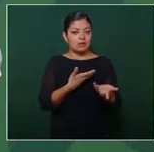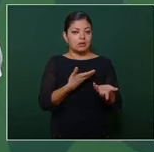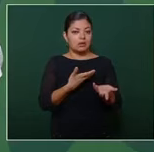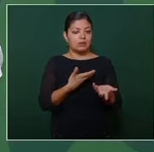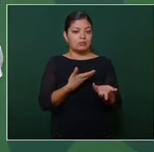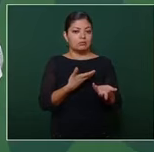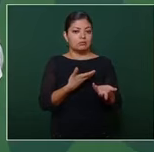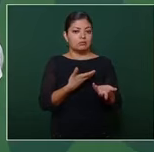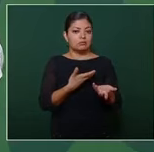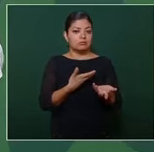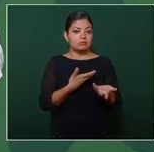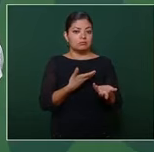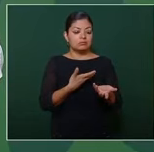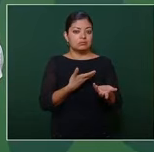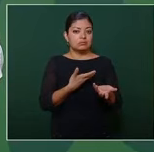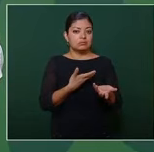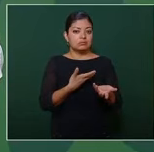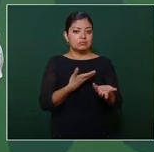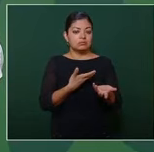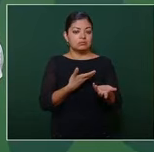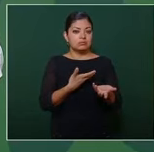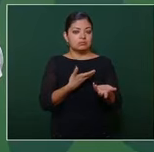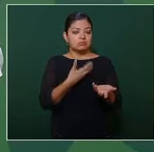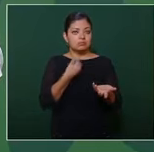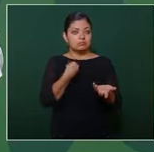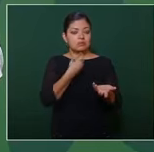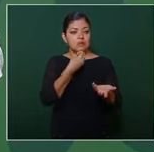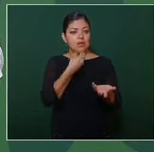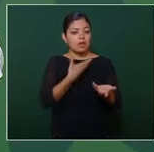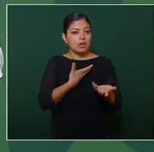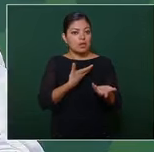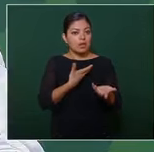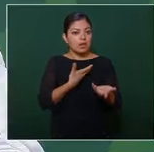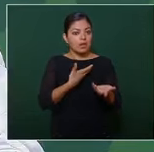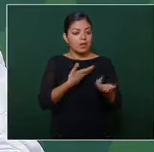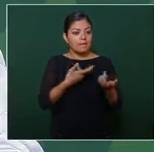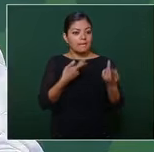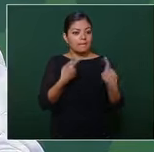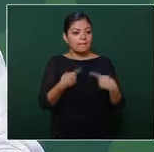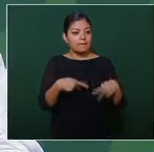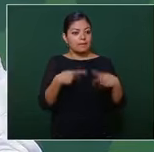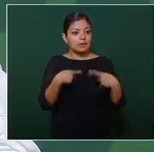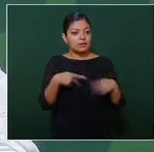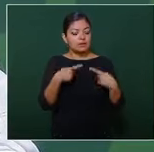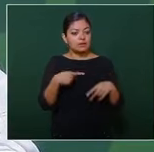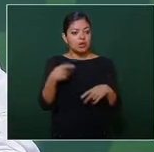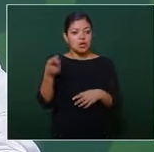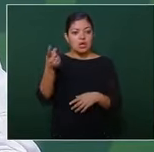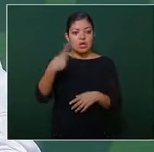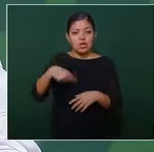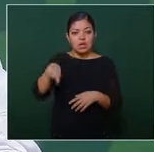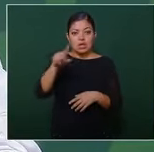el número de personas de defensores